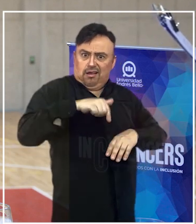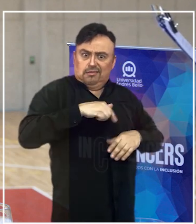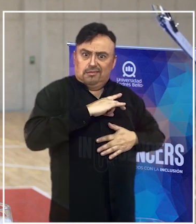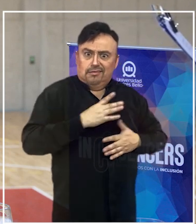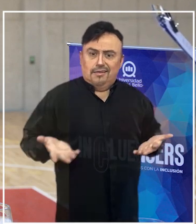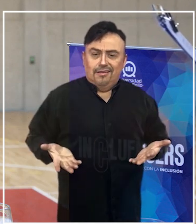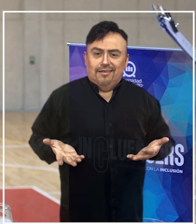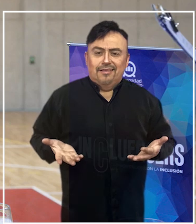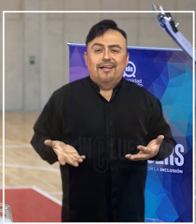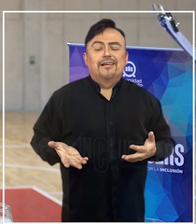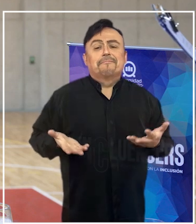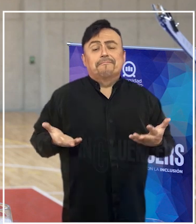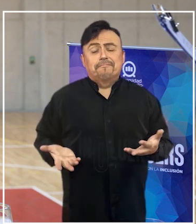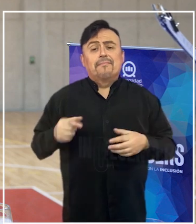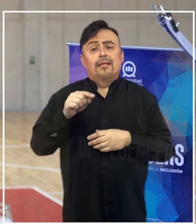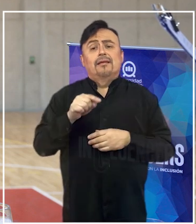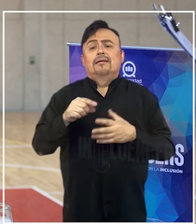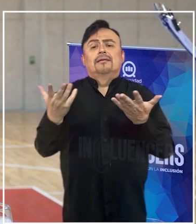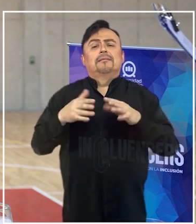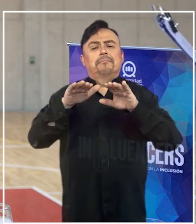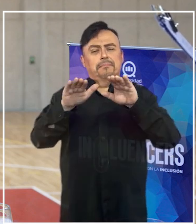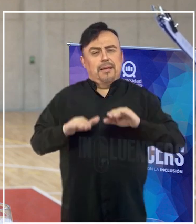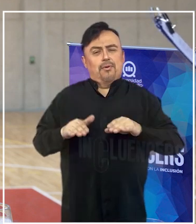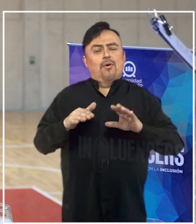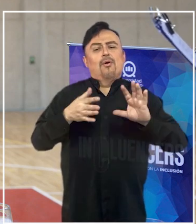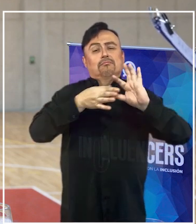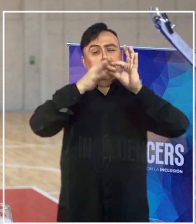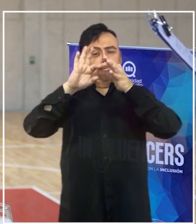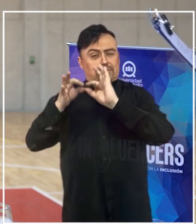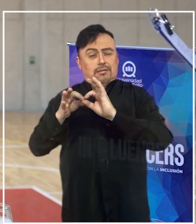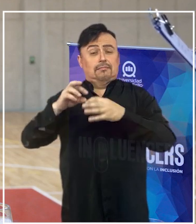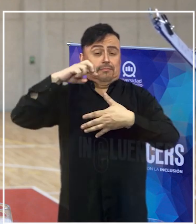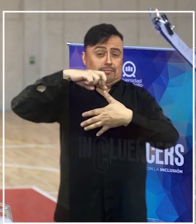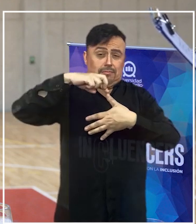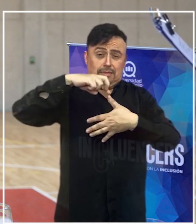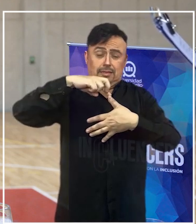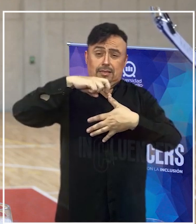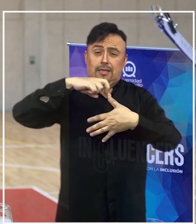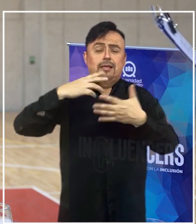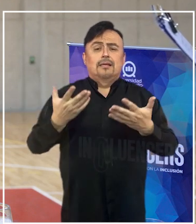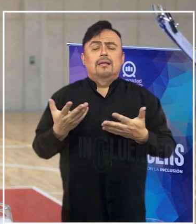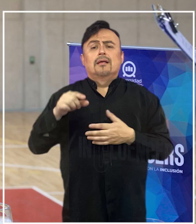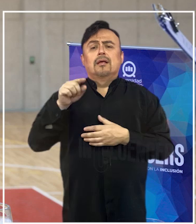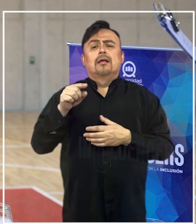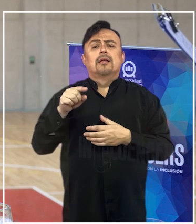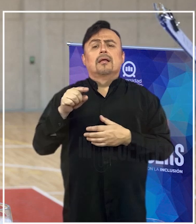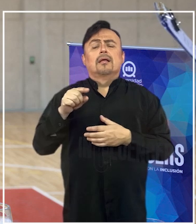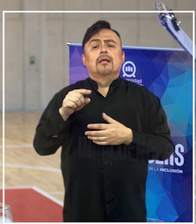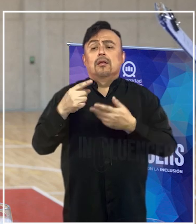más allá de que finalmente, tal como pasó en los Juegos, tanto panamericanos como eventualmente en los